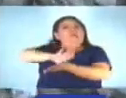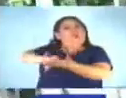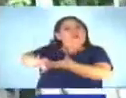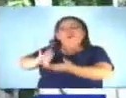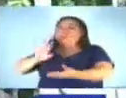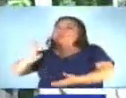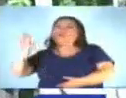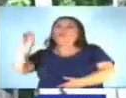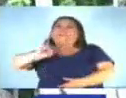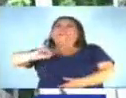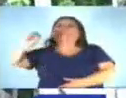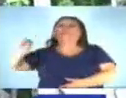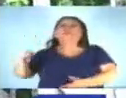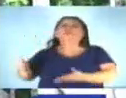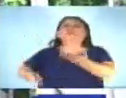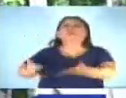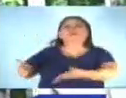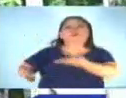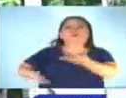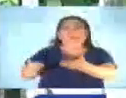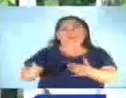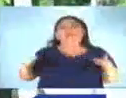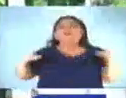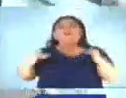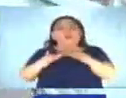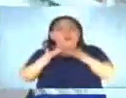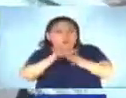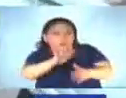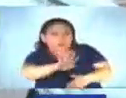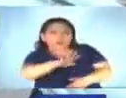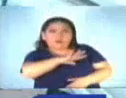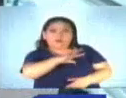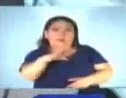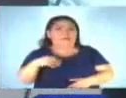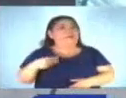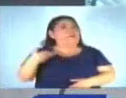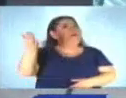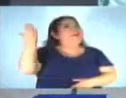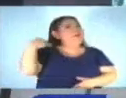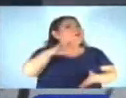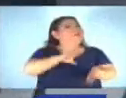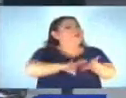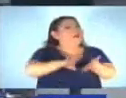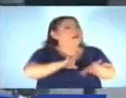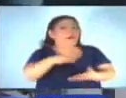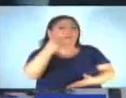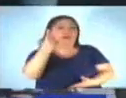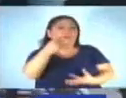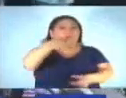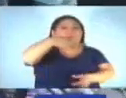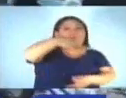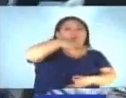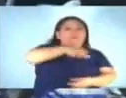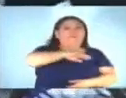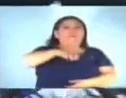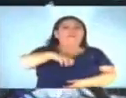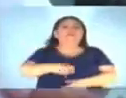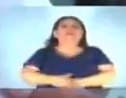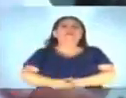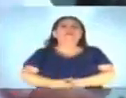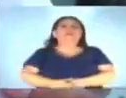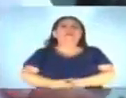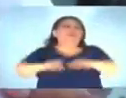porcentaje de la venta de lotificaciones y atender a familias que ya pagaron sus propiedades y que aún no tienen sus escrituras.